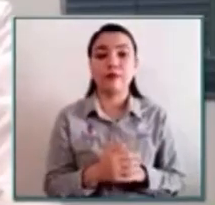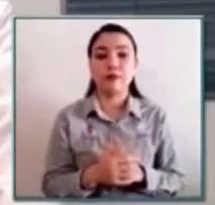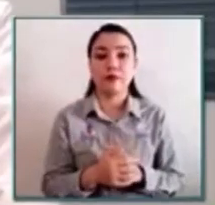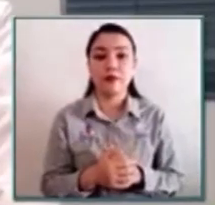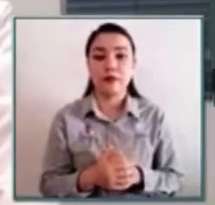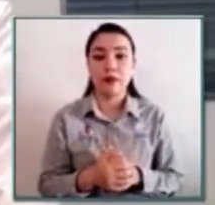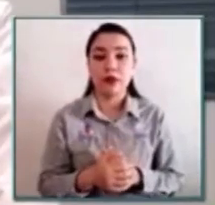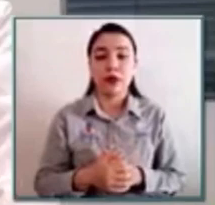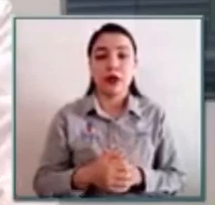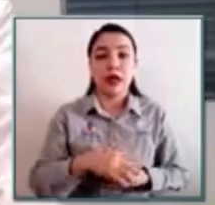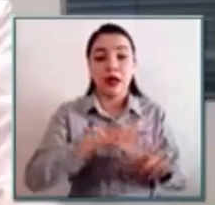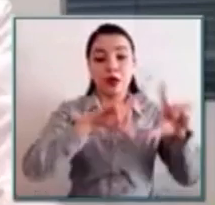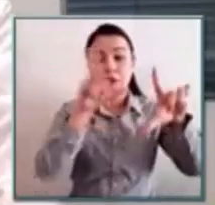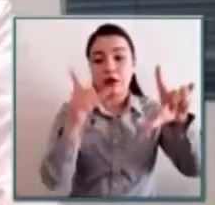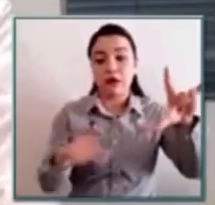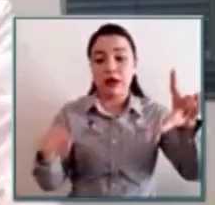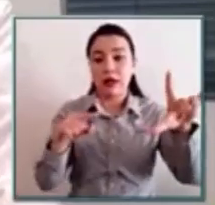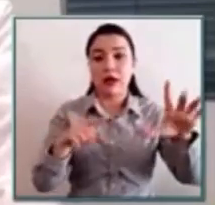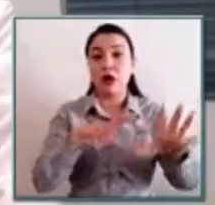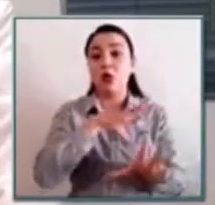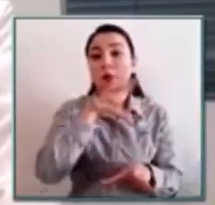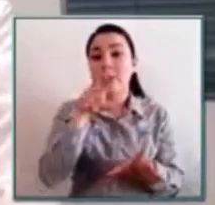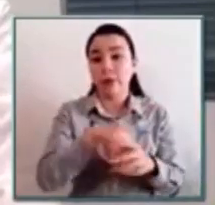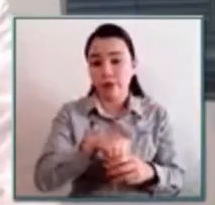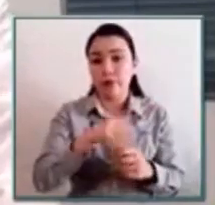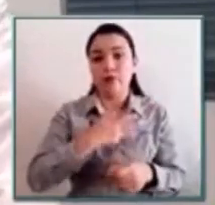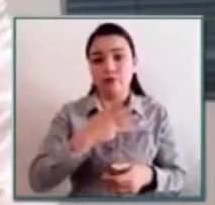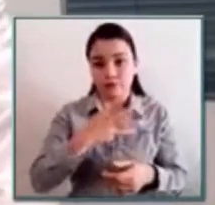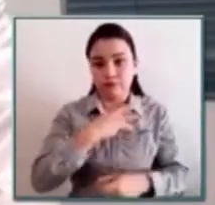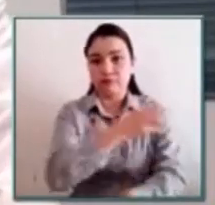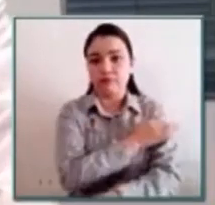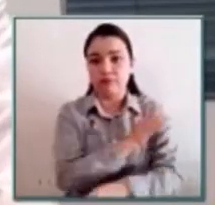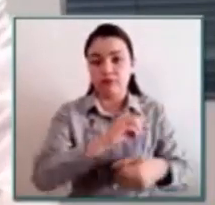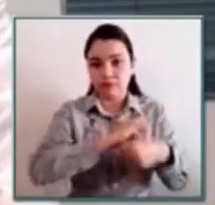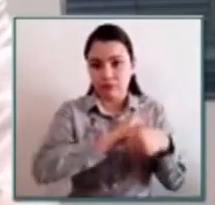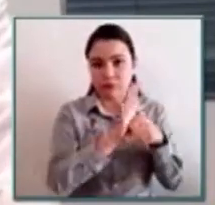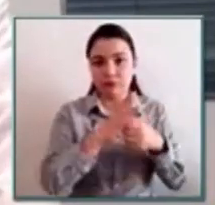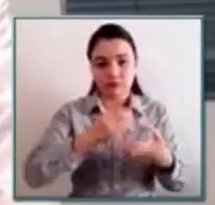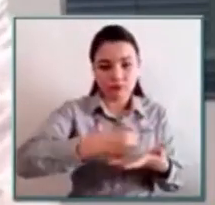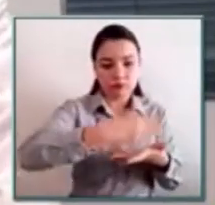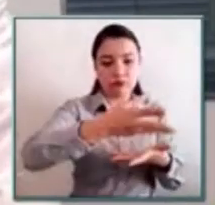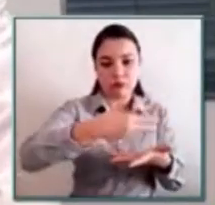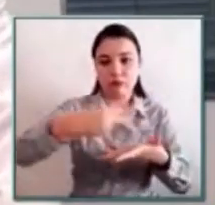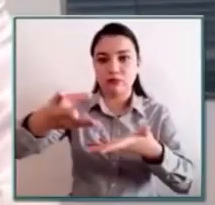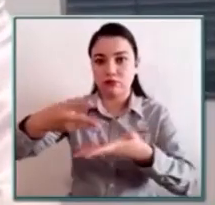Chihuahua está incluido de todos los estados que había mencionado nuestro presidente.